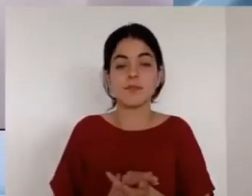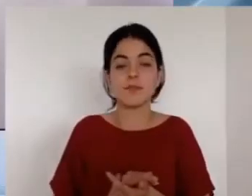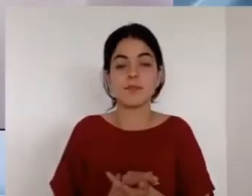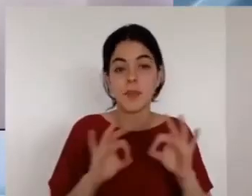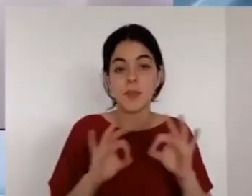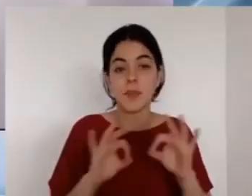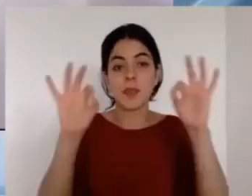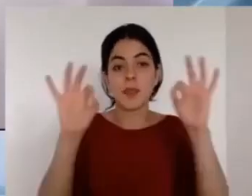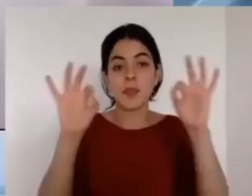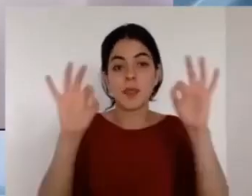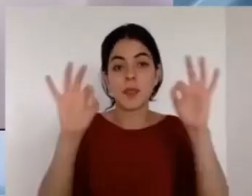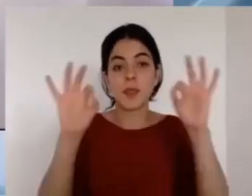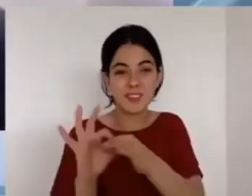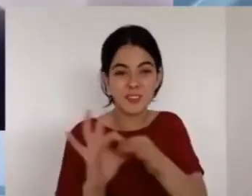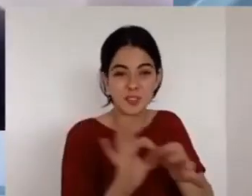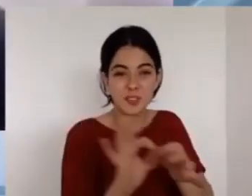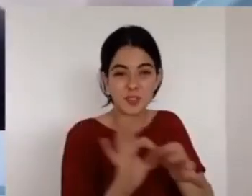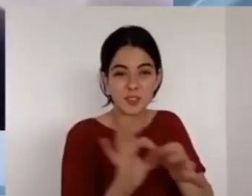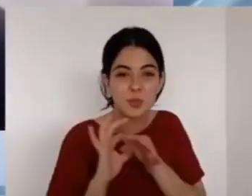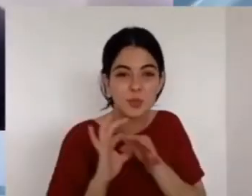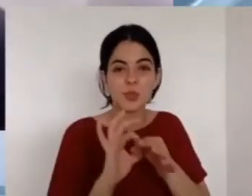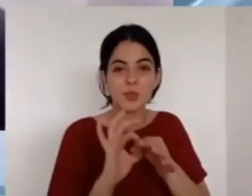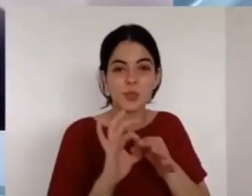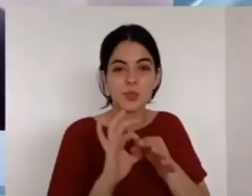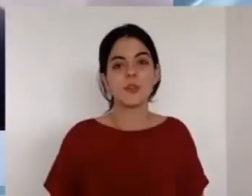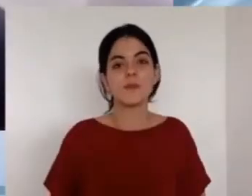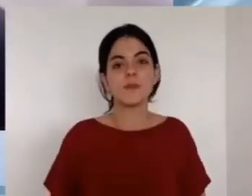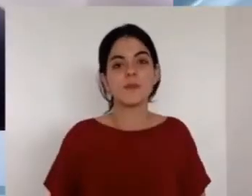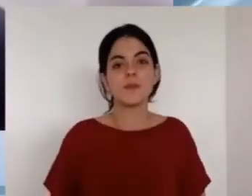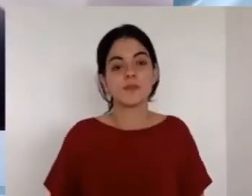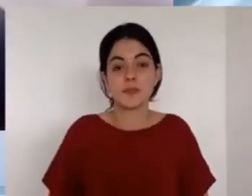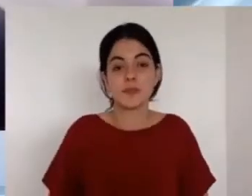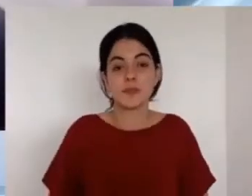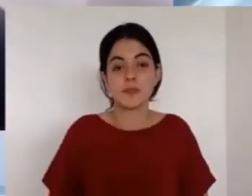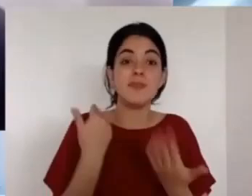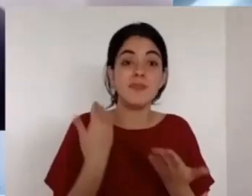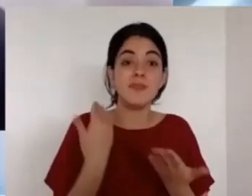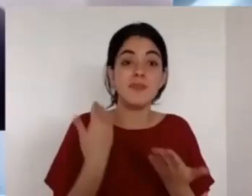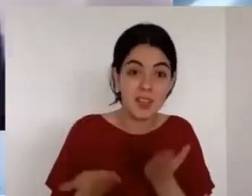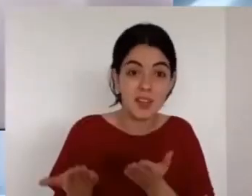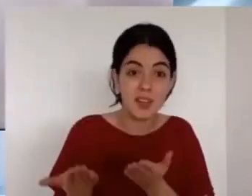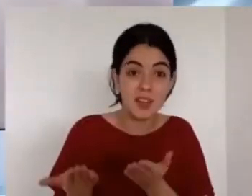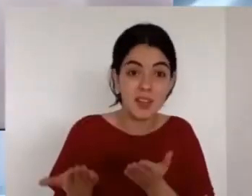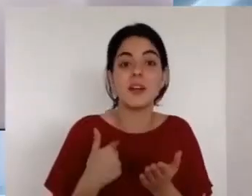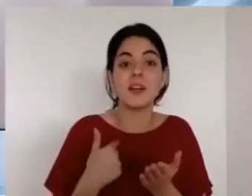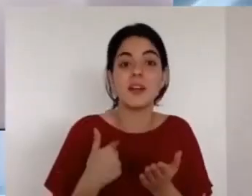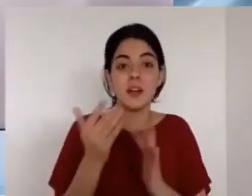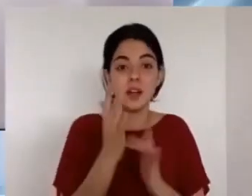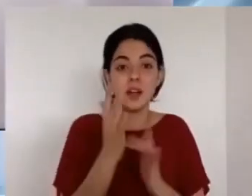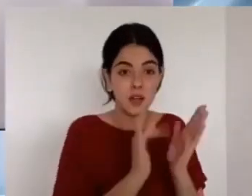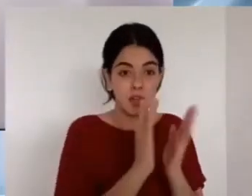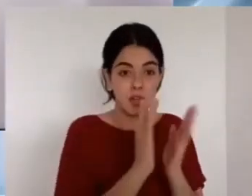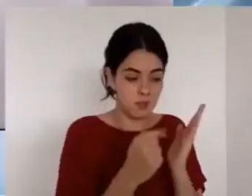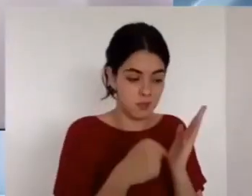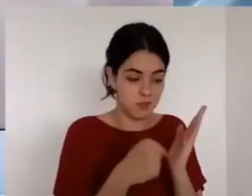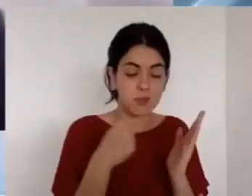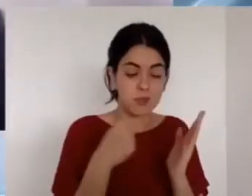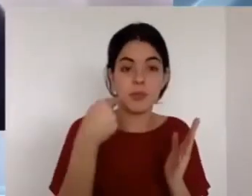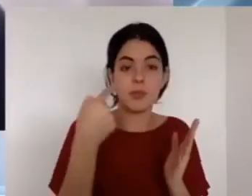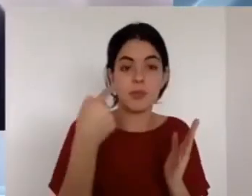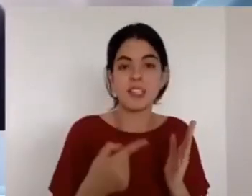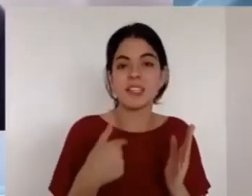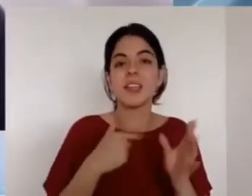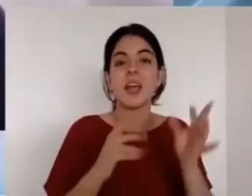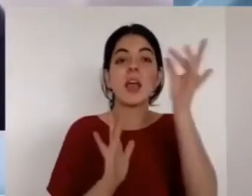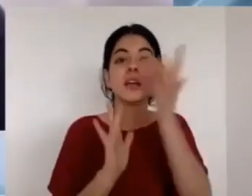qué para que vuestras oraciones no tengan estorbo quiere decir que hay hermanos que